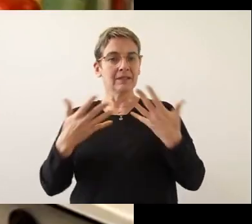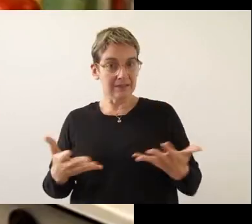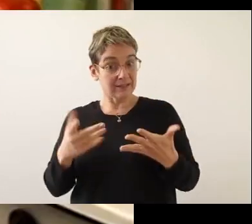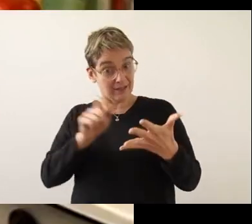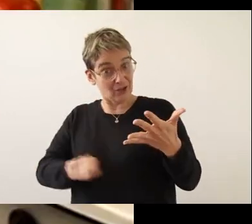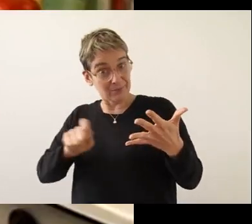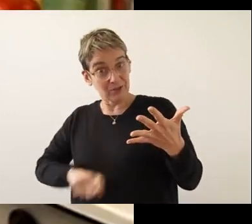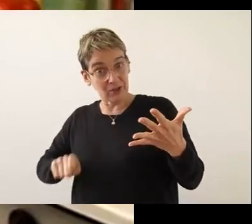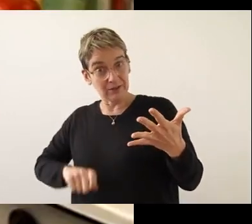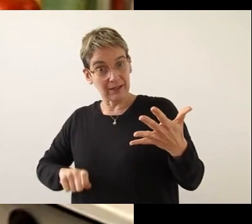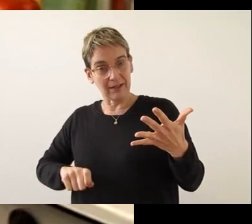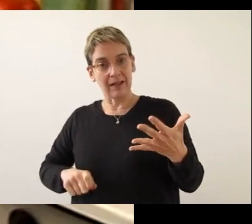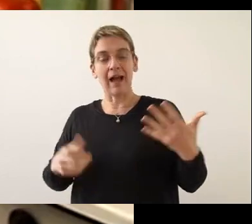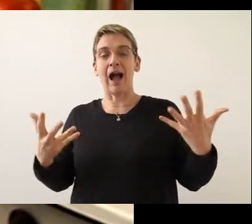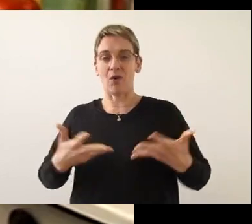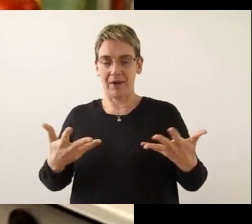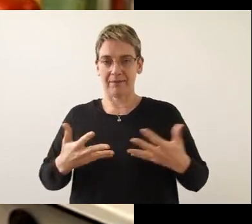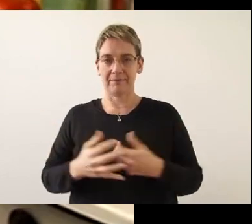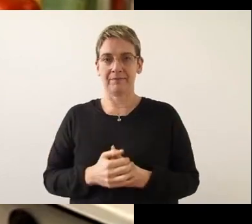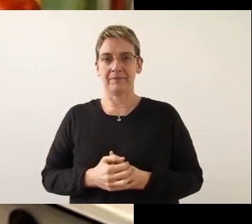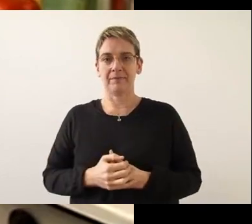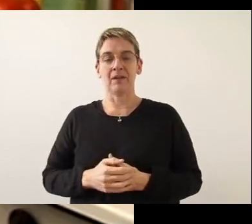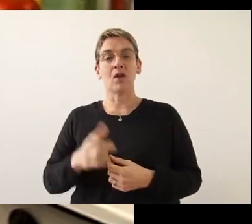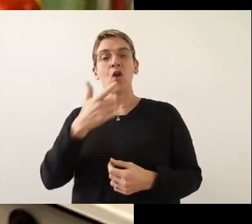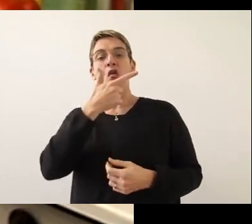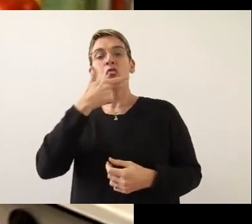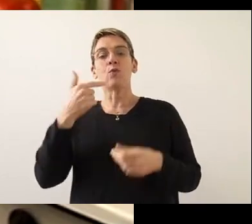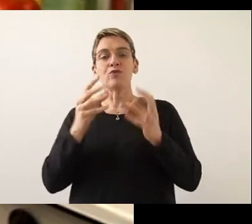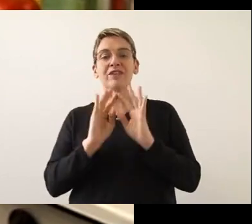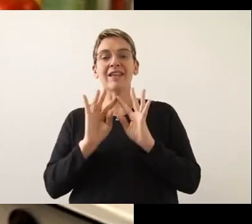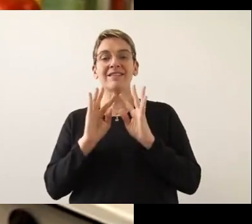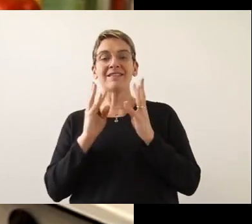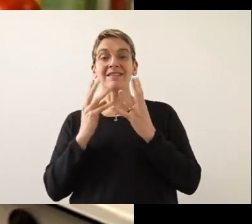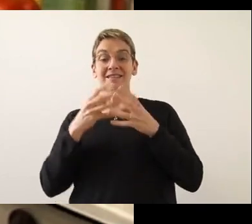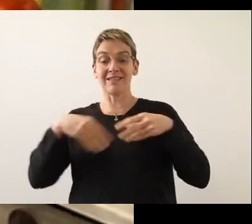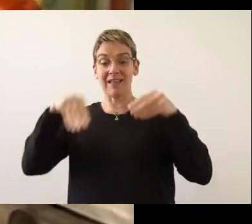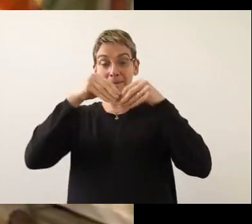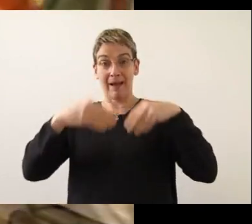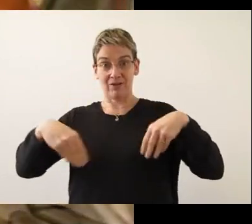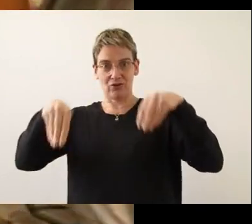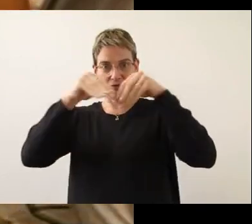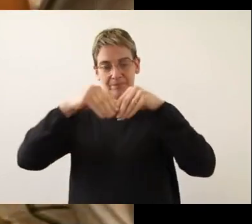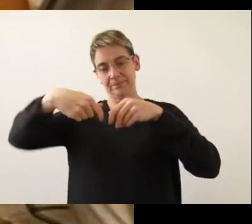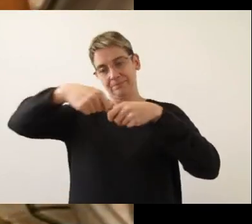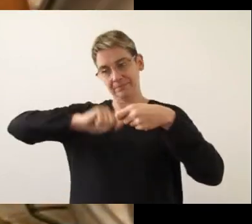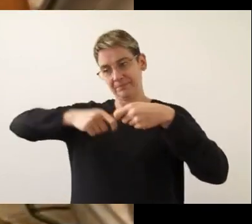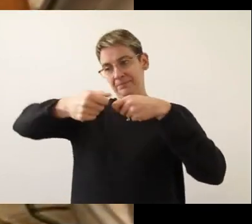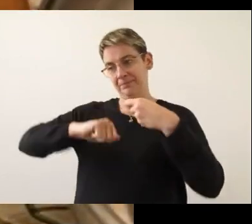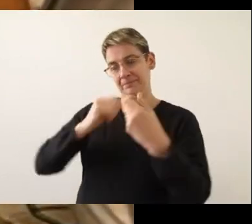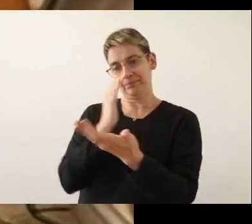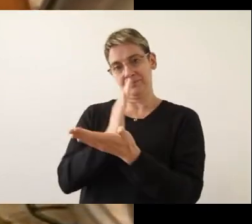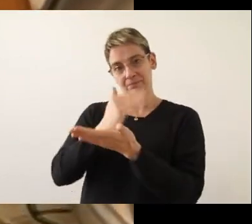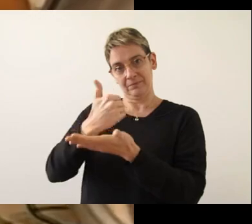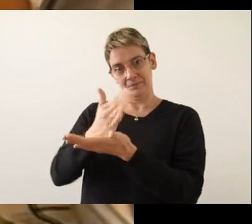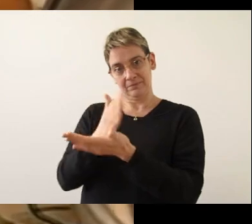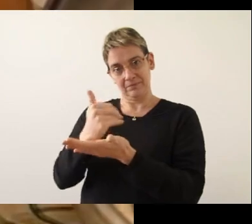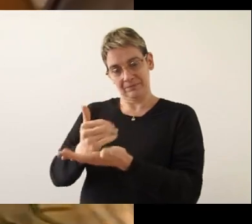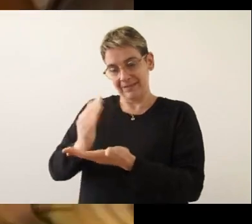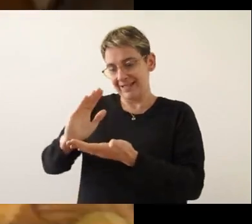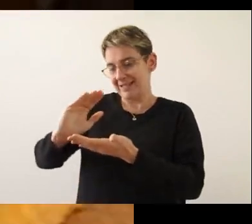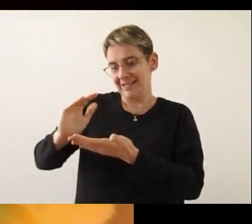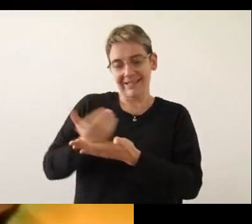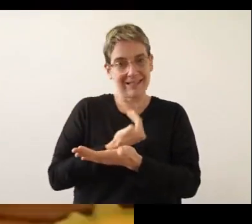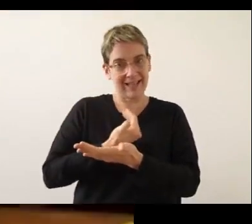¿Sigue tomando nota? Mire esta. Dulce de zapallo. Se pelan y trozan los zapallos,